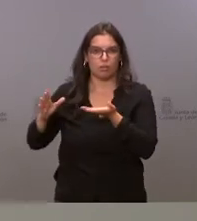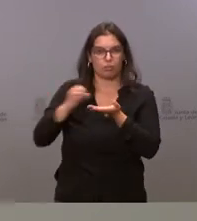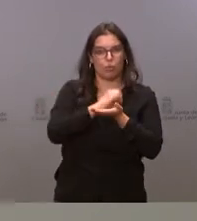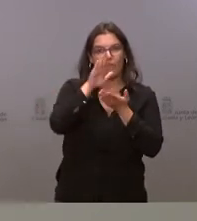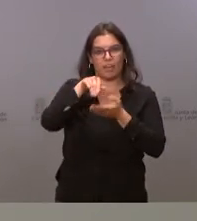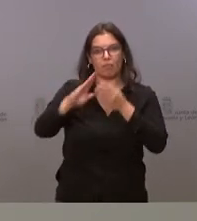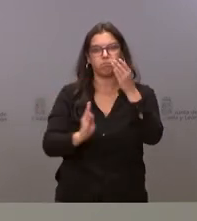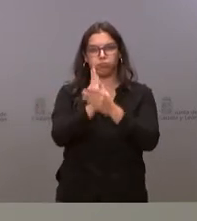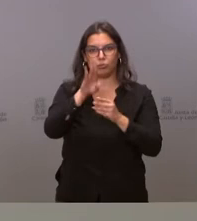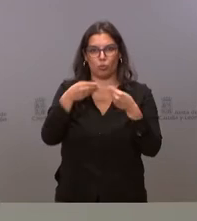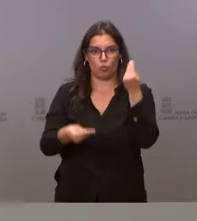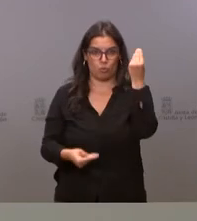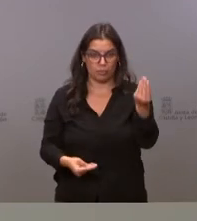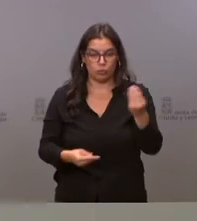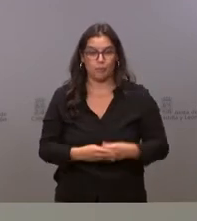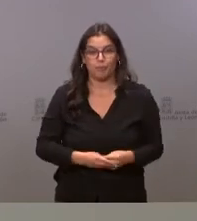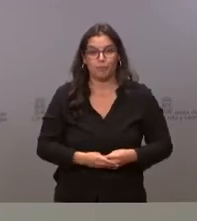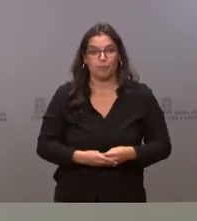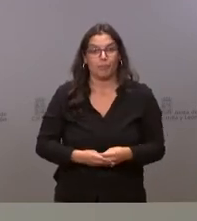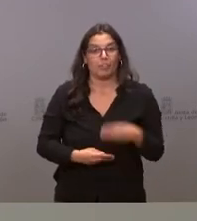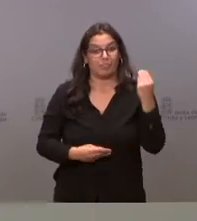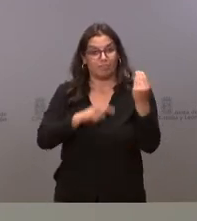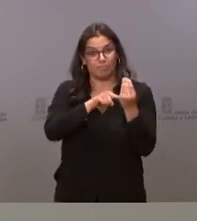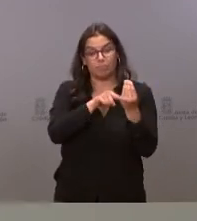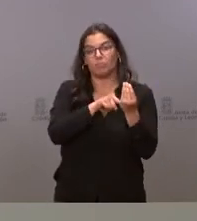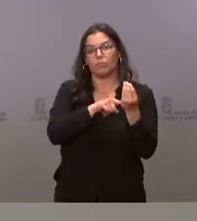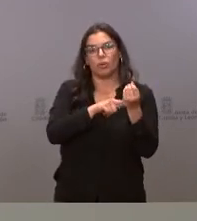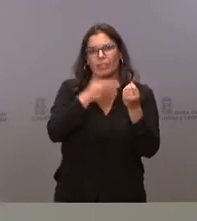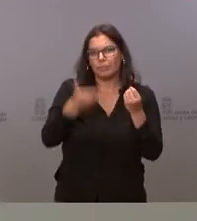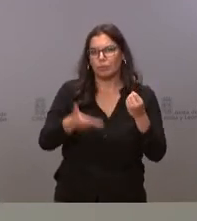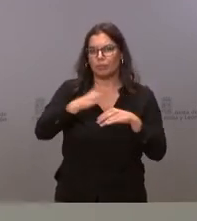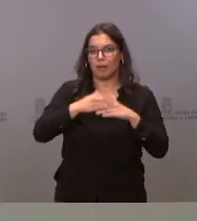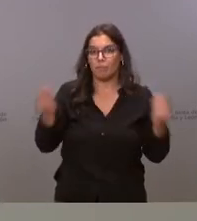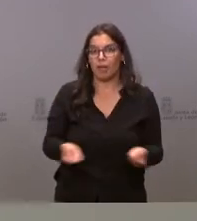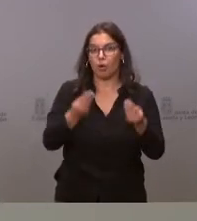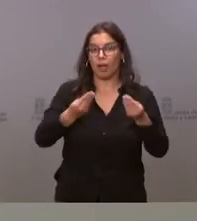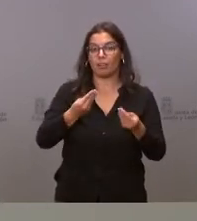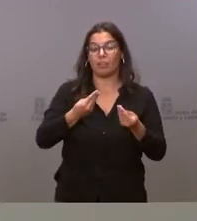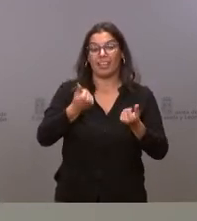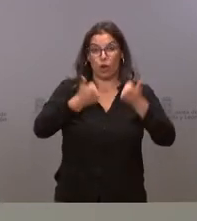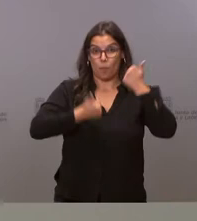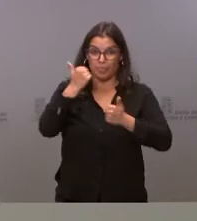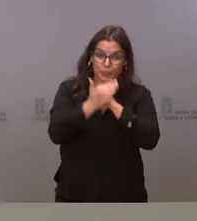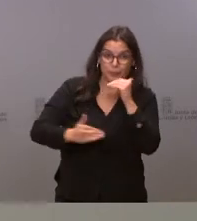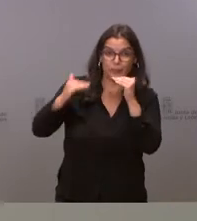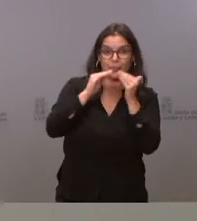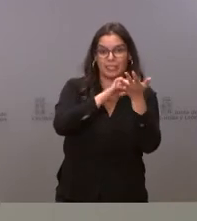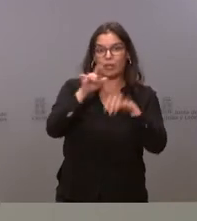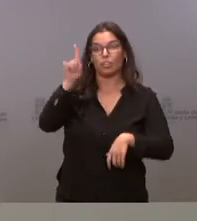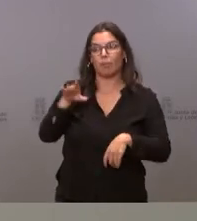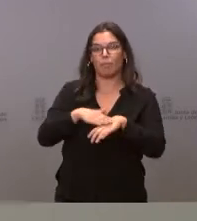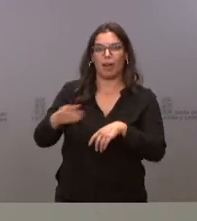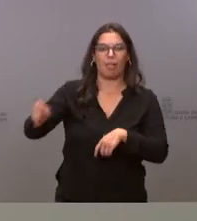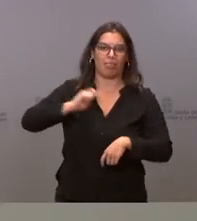lugar a este documento que, como les digo, es base para mejorar la competitividad de Castilla y León y también para la obtención de fondos europeos con esa misma